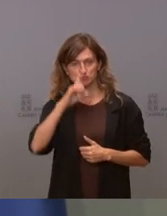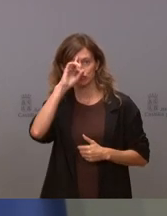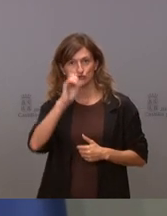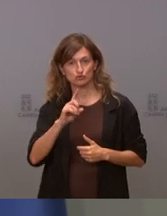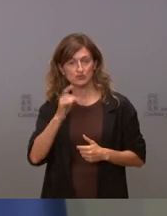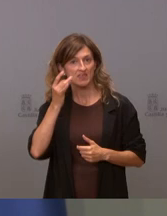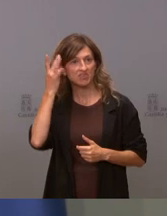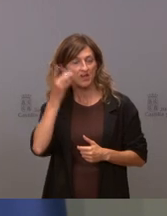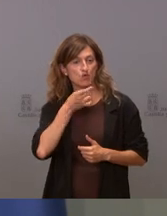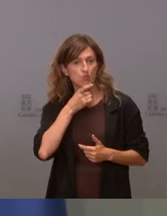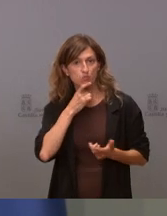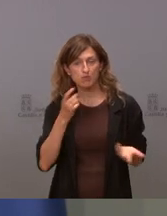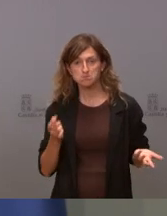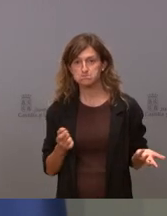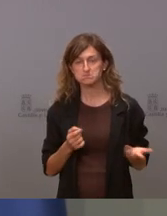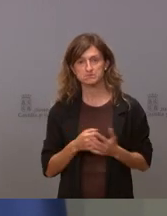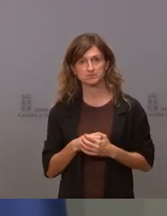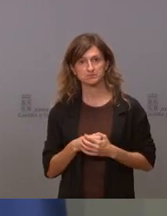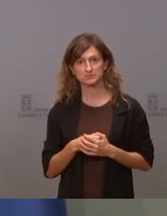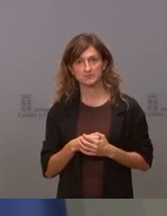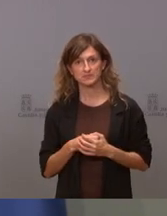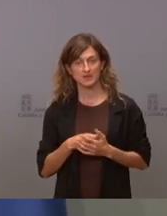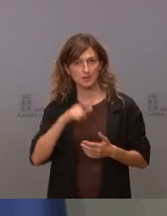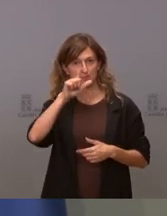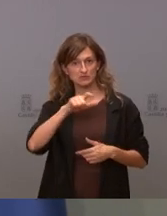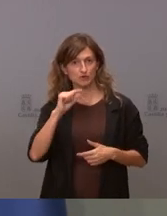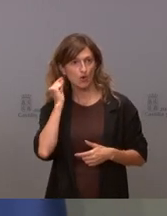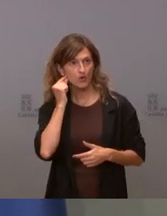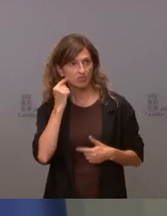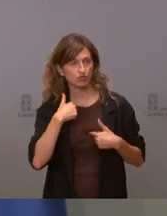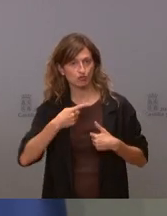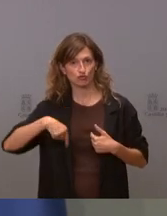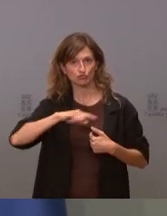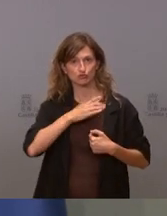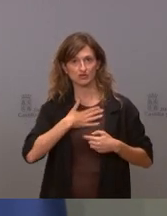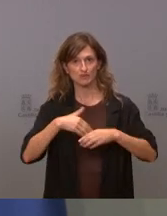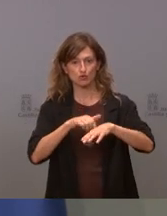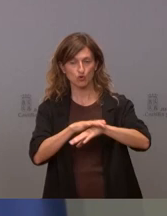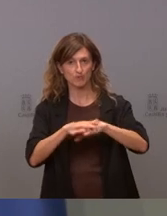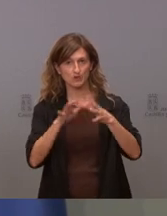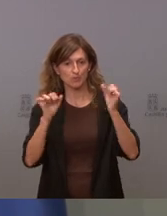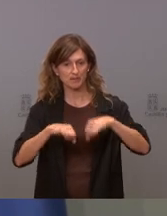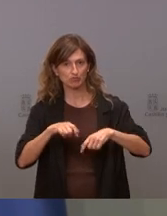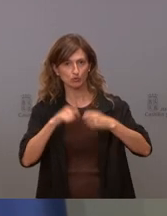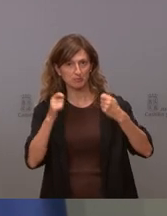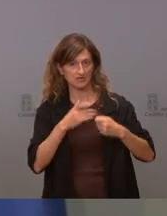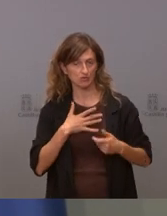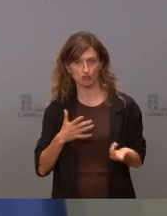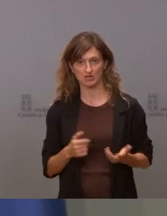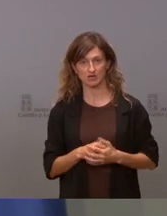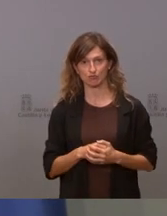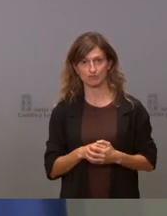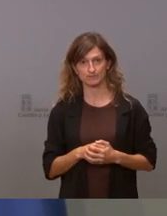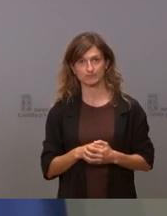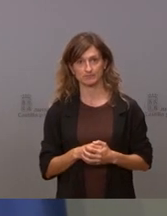salido esta idea yo creo que no hay nadie que nos haya ido a decir que nosotros queremos romper el pacto yo le llamé al presidente